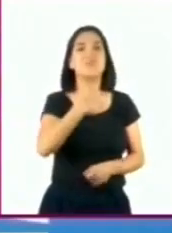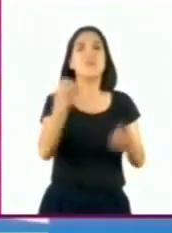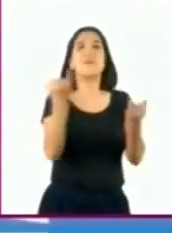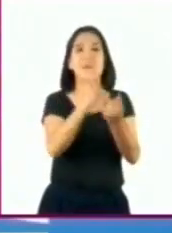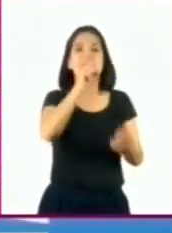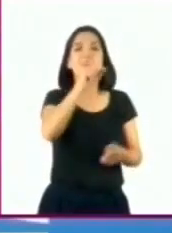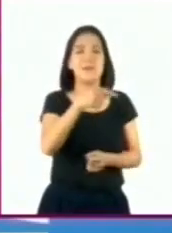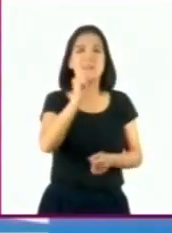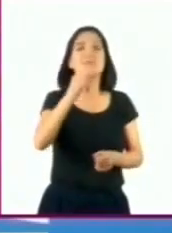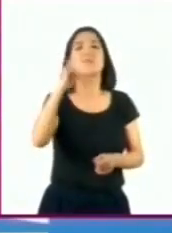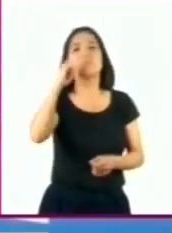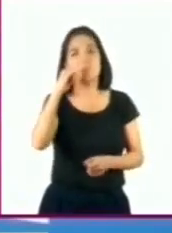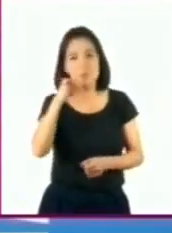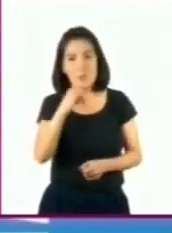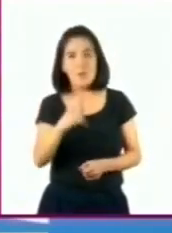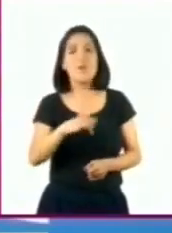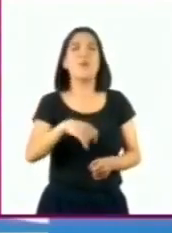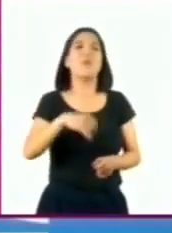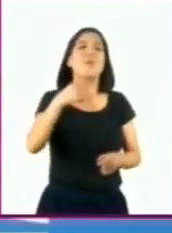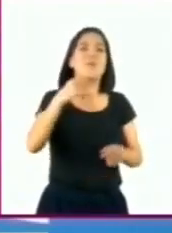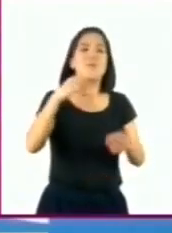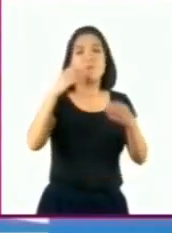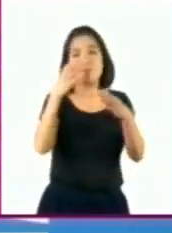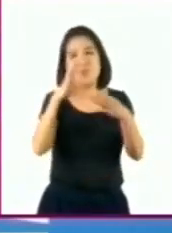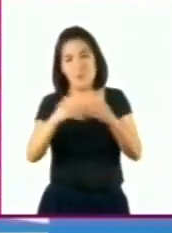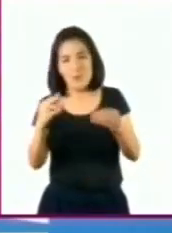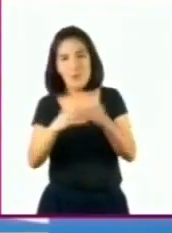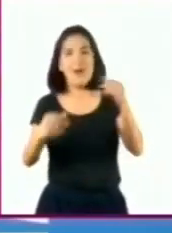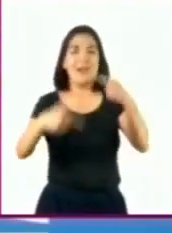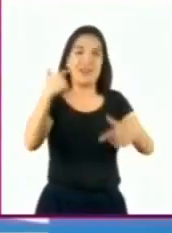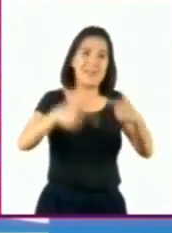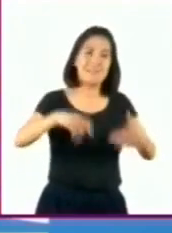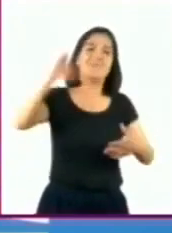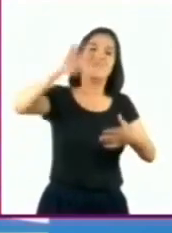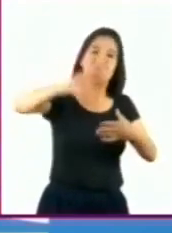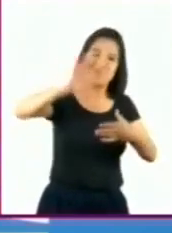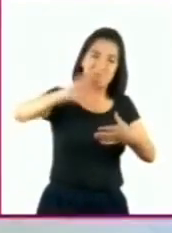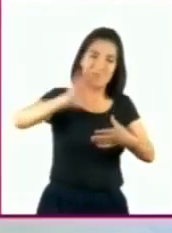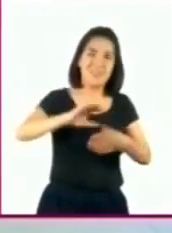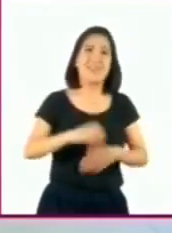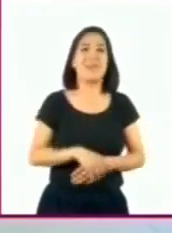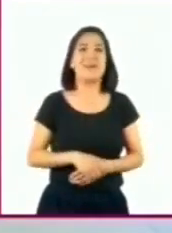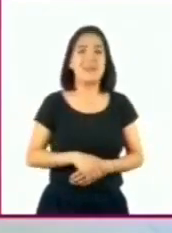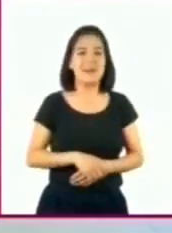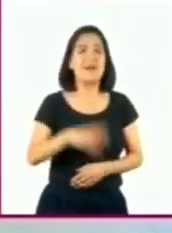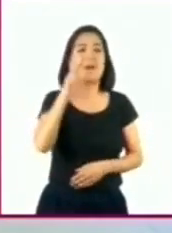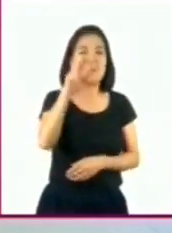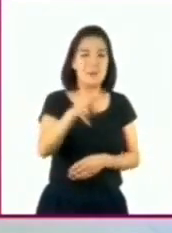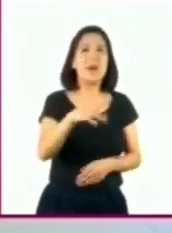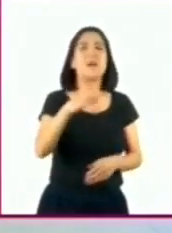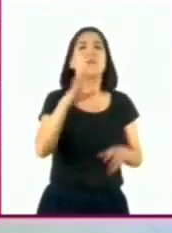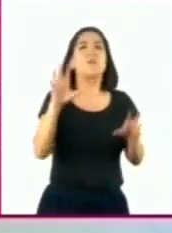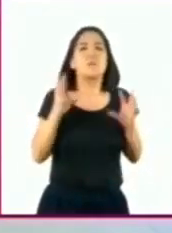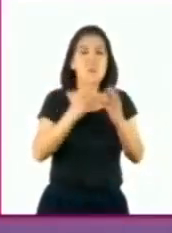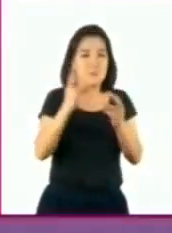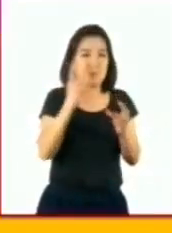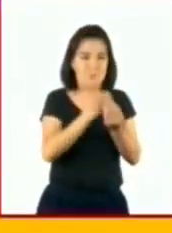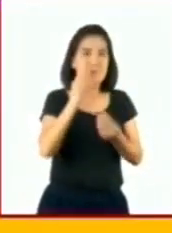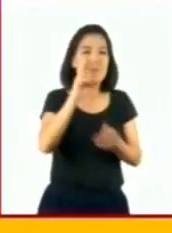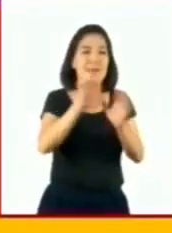con los jugos de fruta, la leche, el cereal y con otros productos. Veamos juntos un ejemplo.